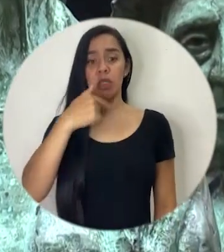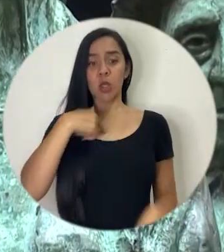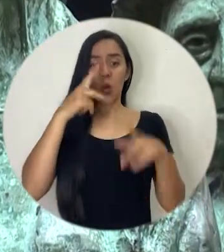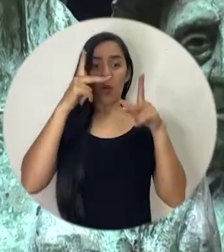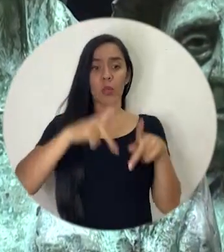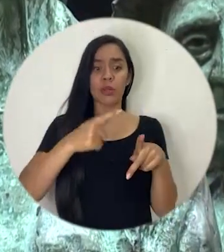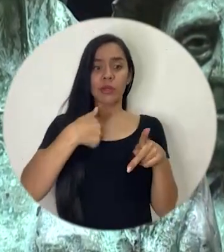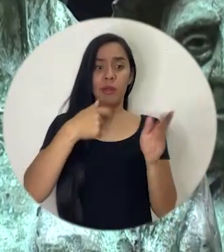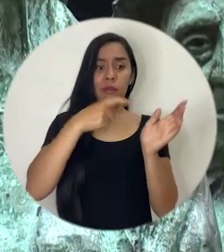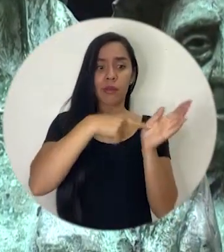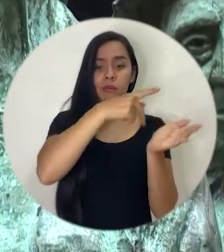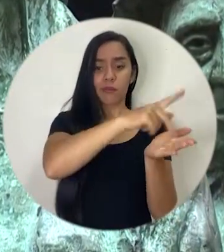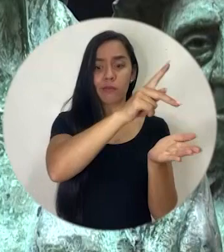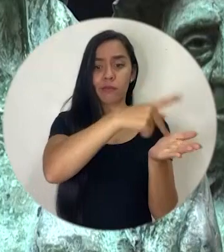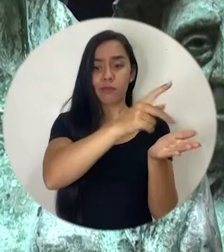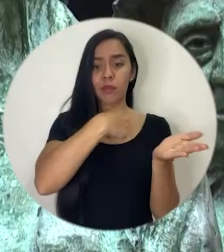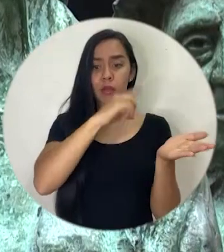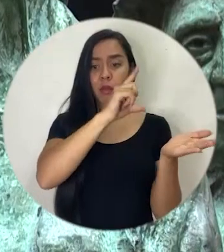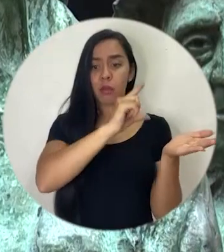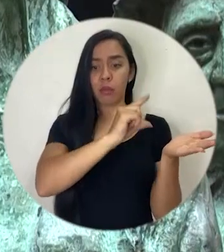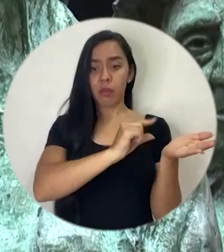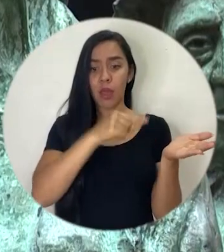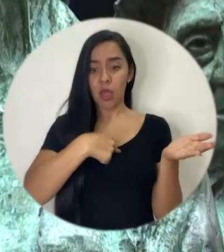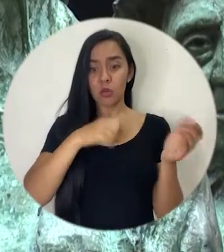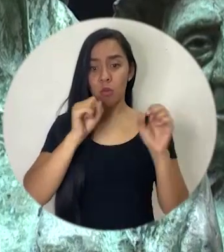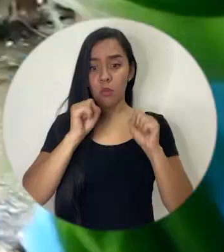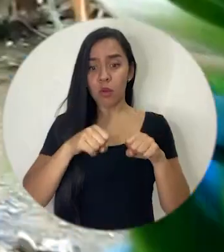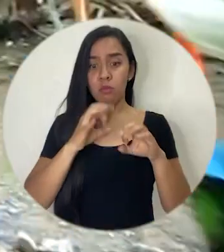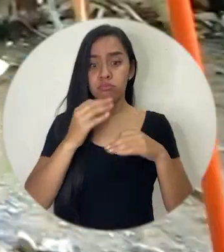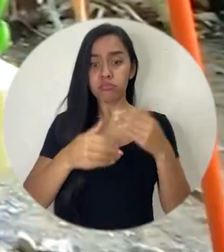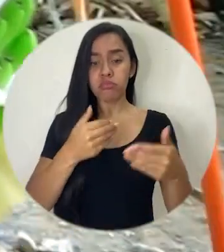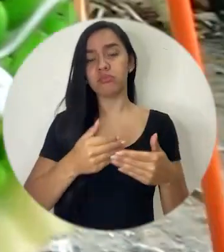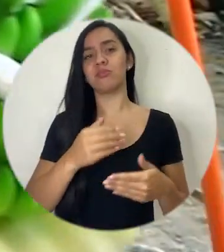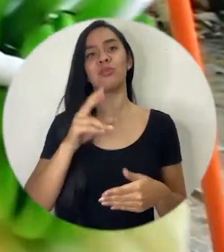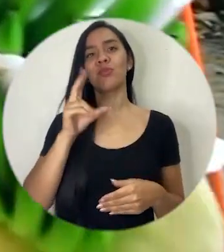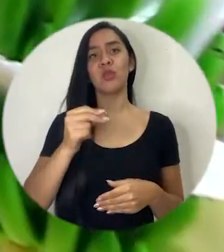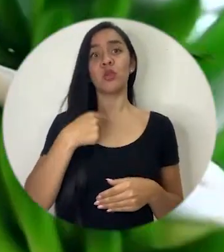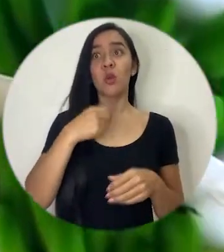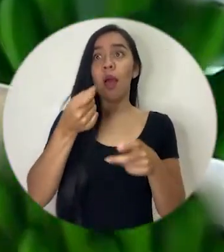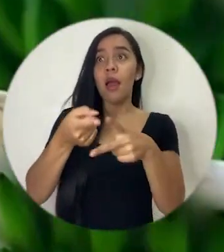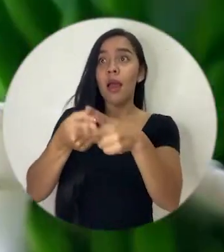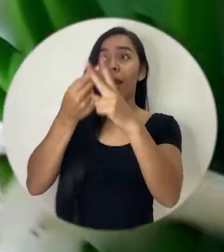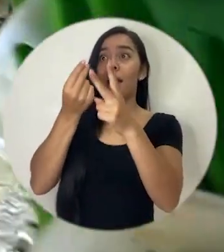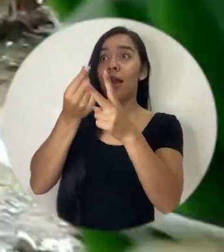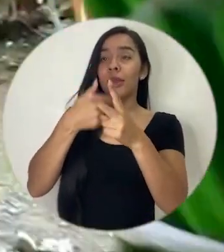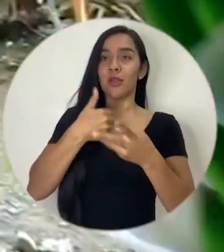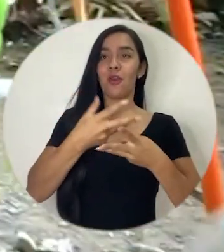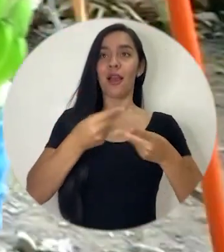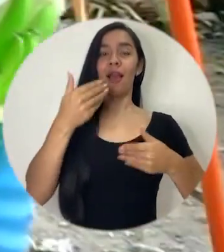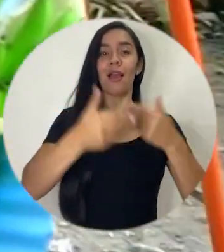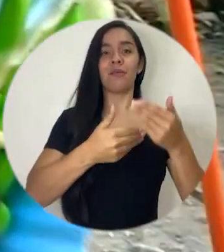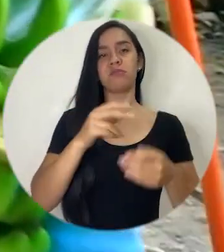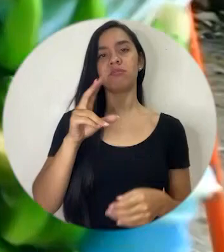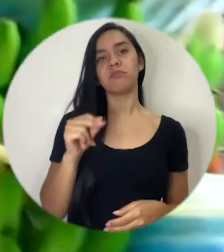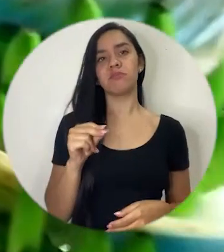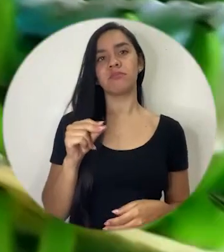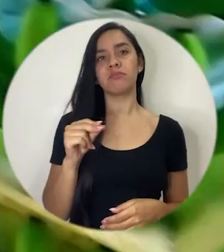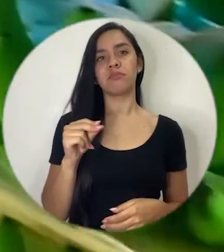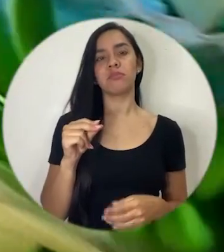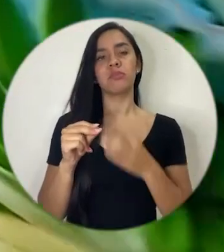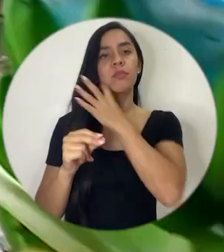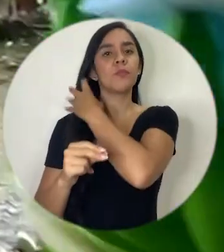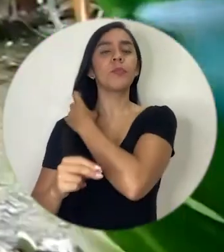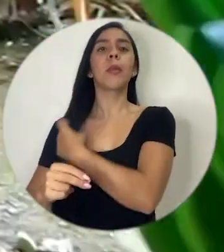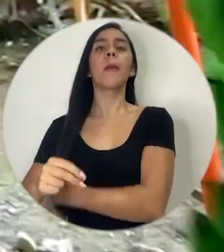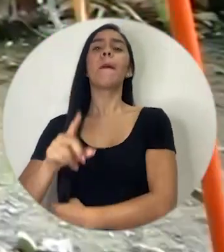ingresos es un faltante de ingresos no se soluciona con crédito con préstamos ¿verdad? ahora hay que